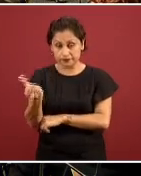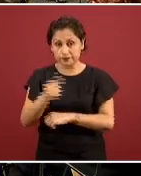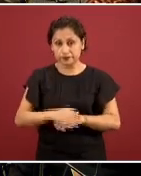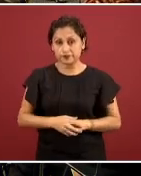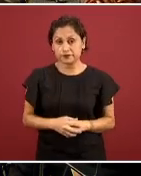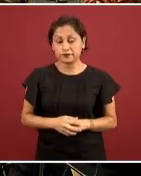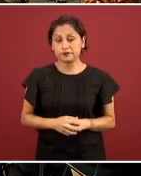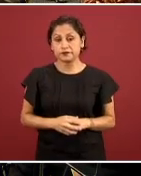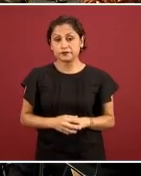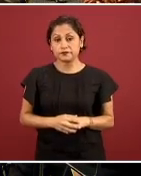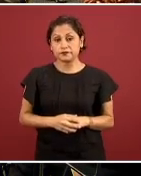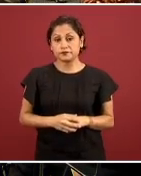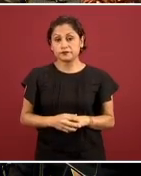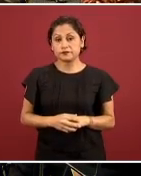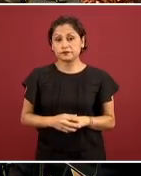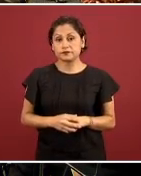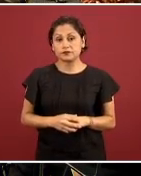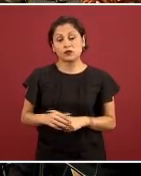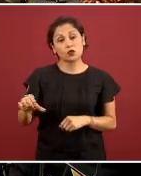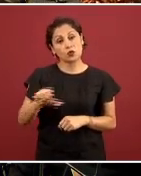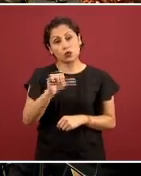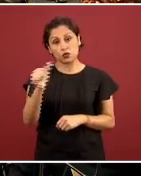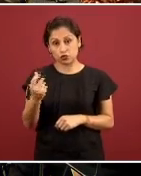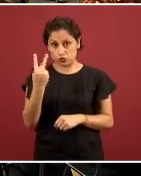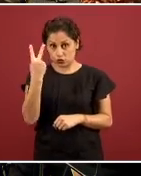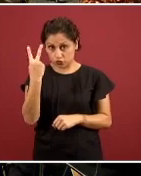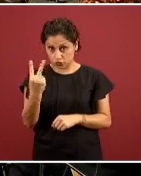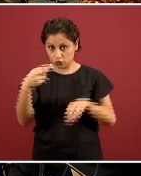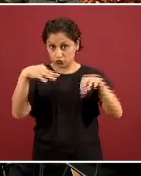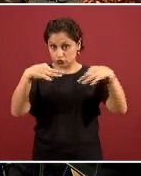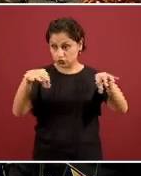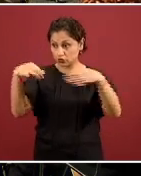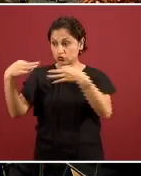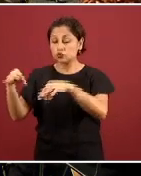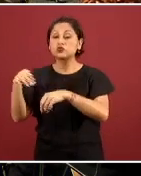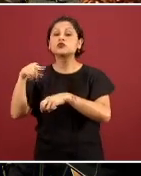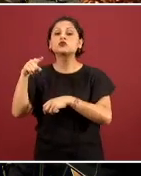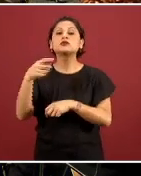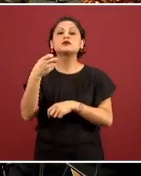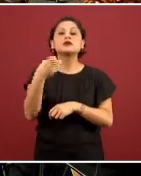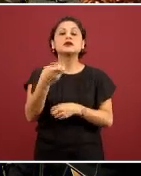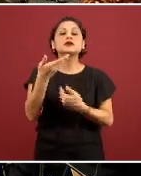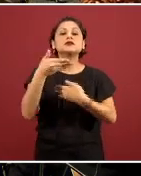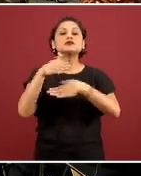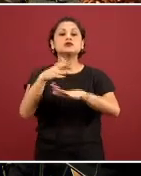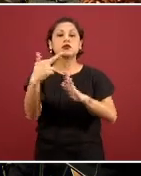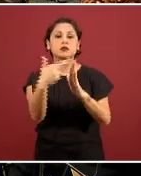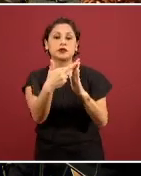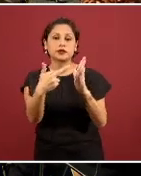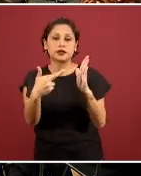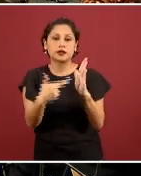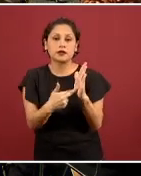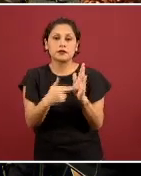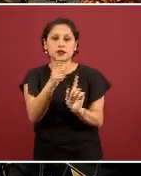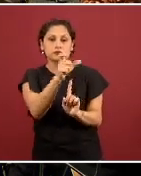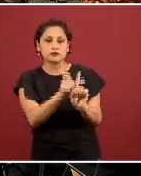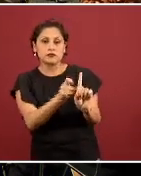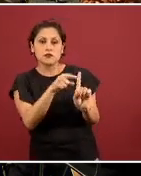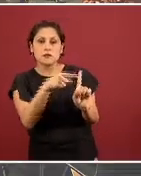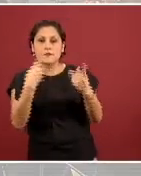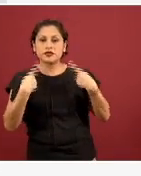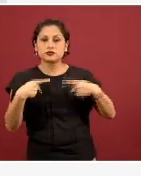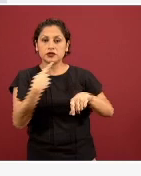Estos dos que siguen son el de los lineamientos de atención a pacientes, que fue